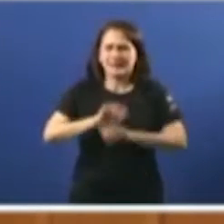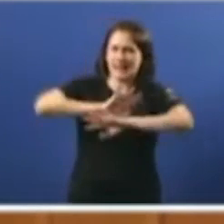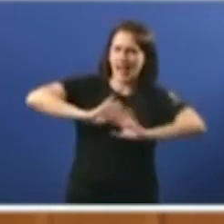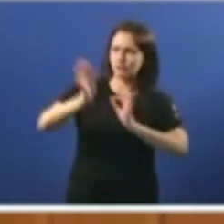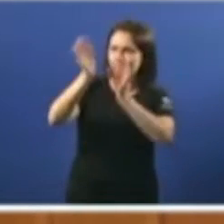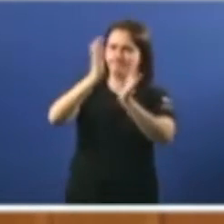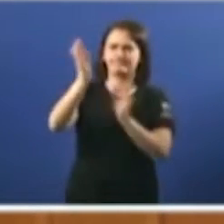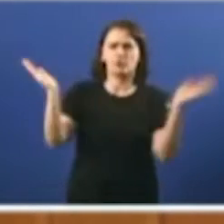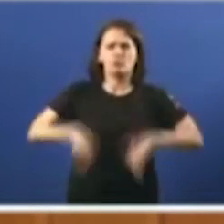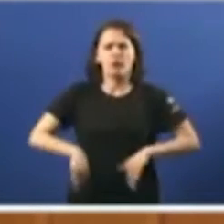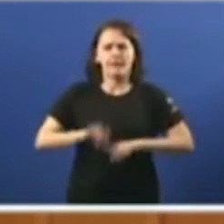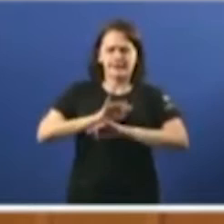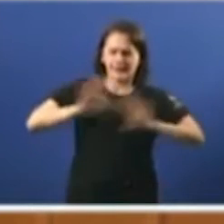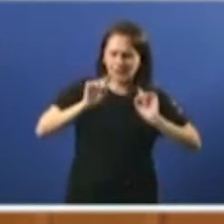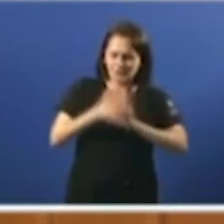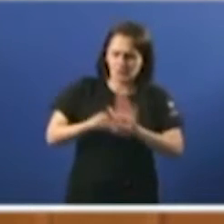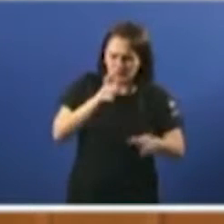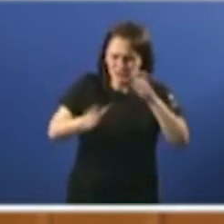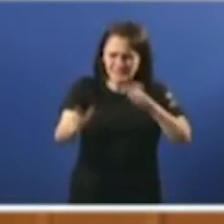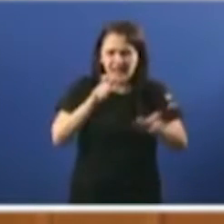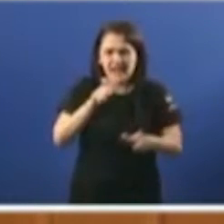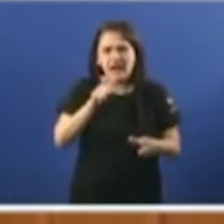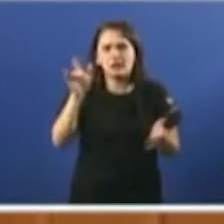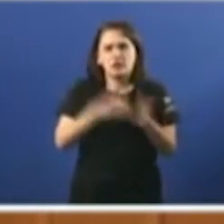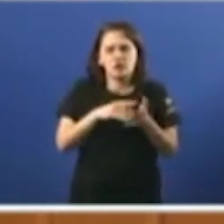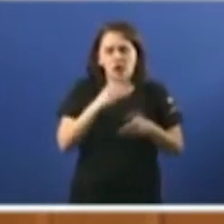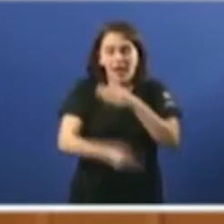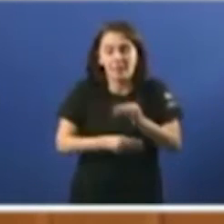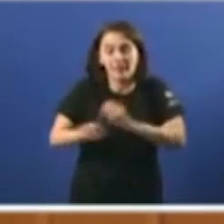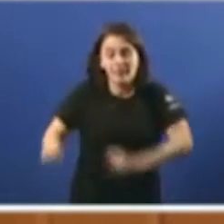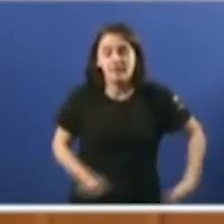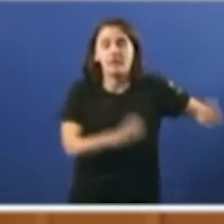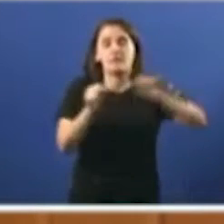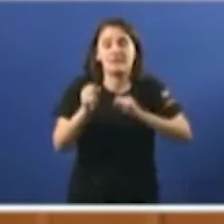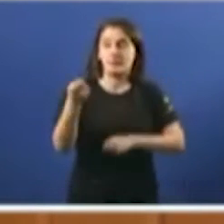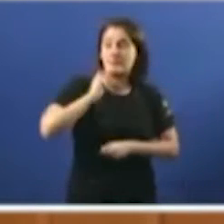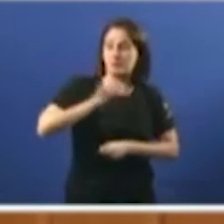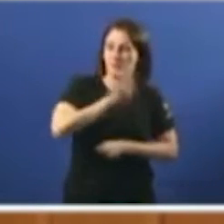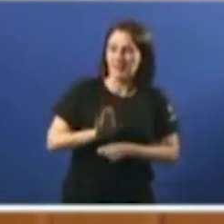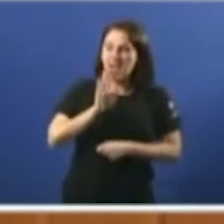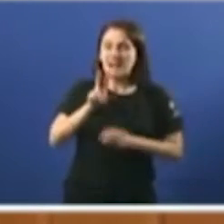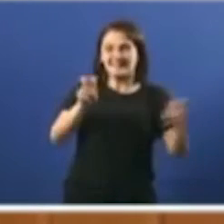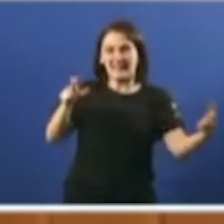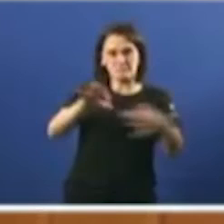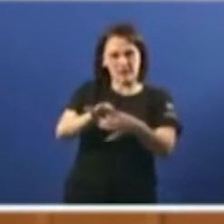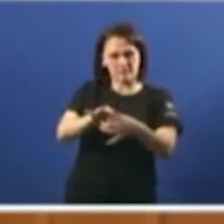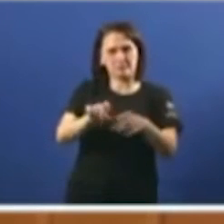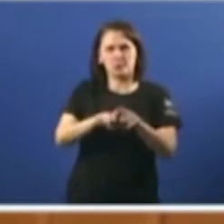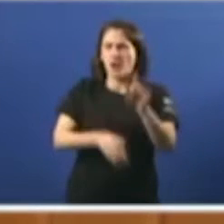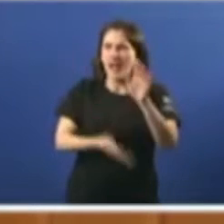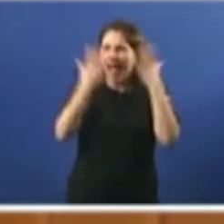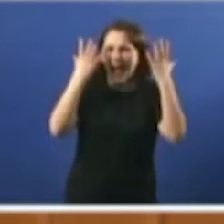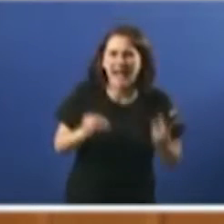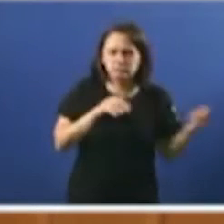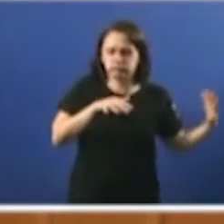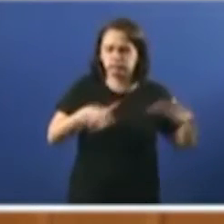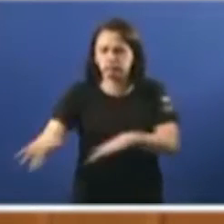relativa á queixa feita por unha asociación en defensa das pensións. Parece que esta cuestión que está levando a milleiros